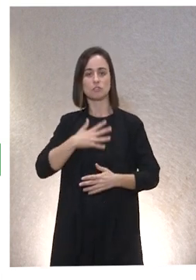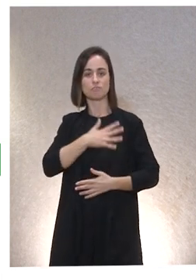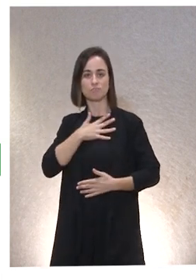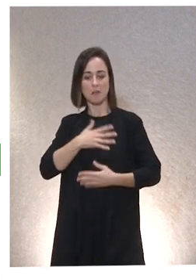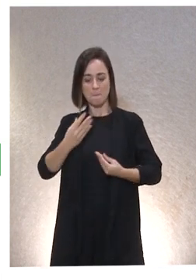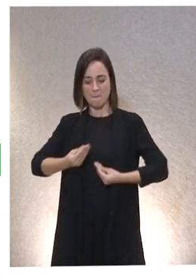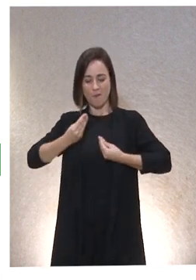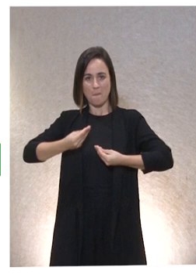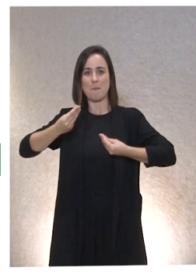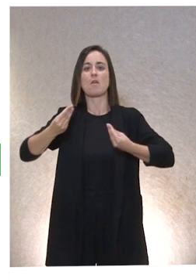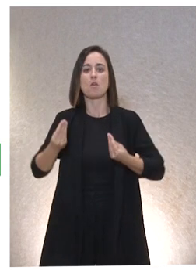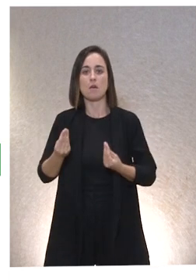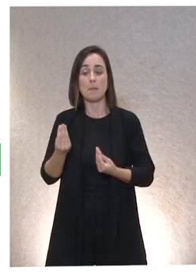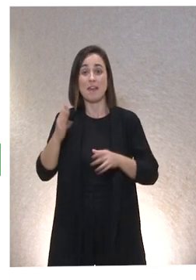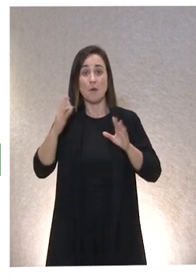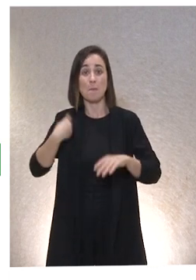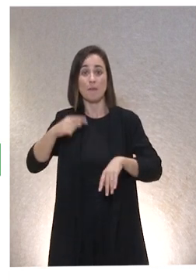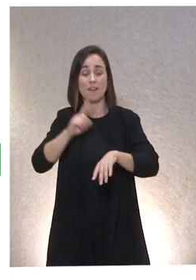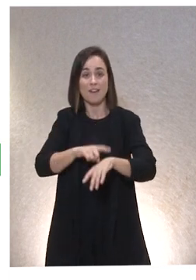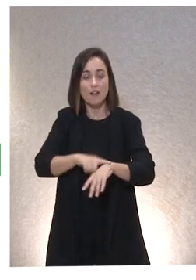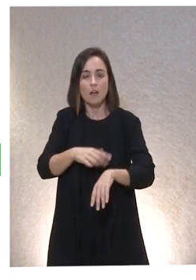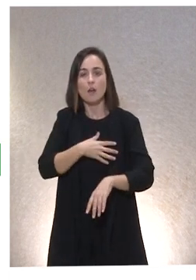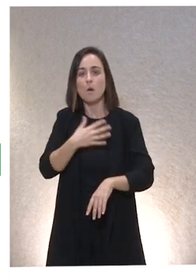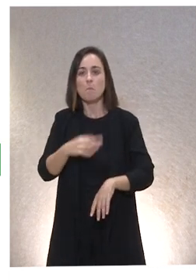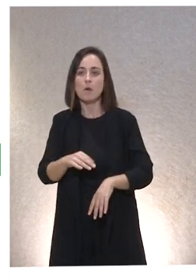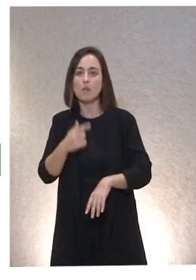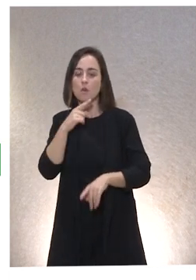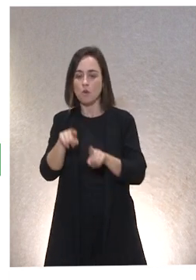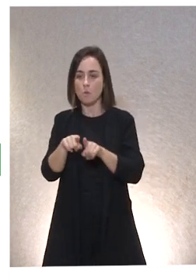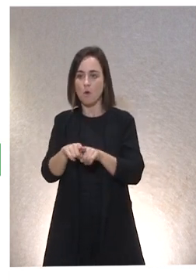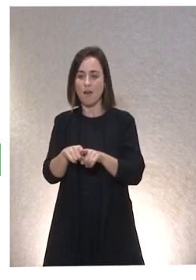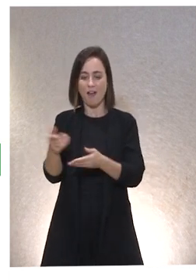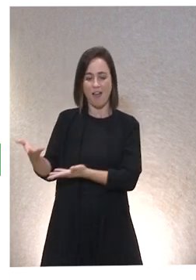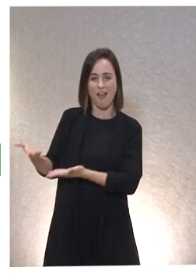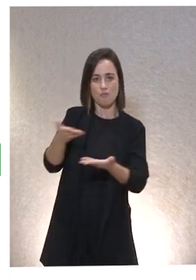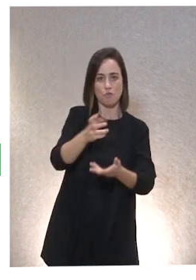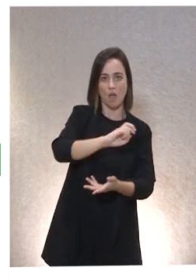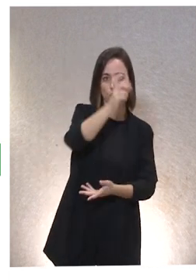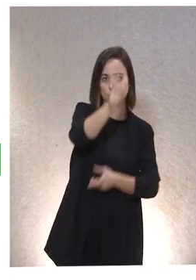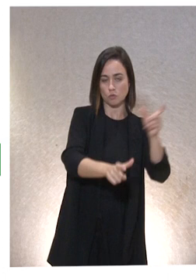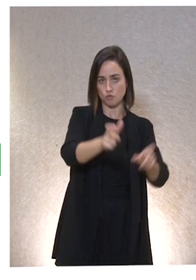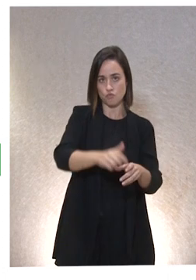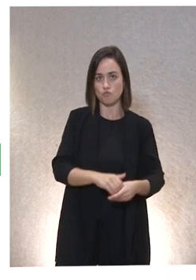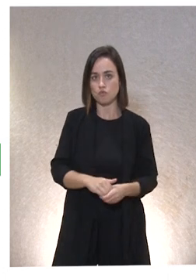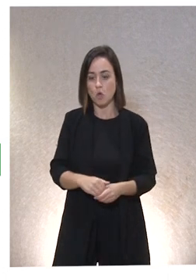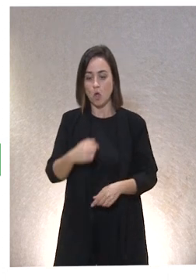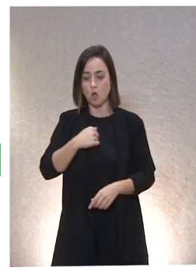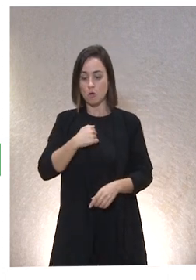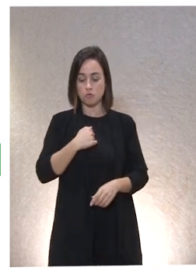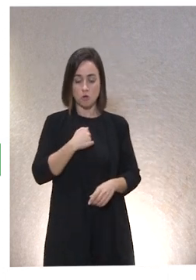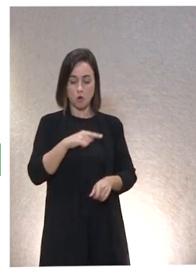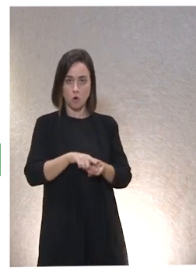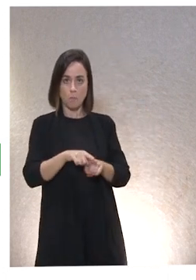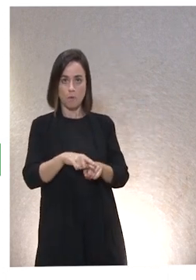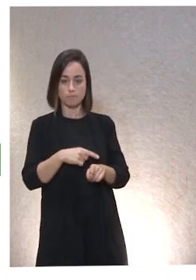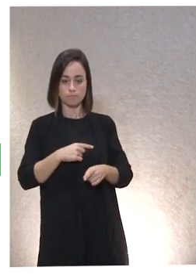Pero, a su vez, puedo, digamos, trabajar por la autorrealización de otros. Si yo mi autorrealización la